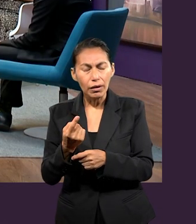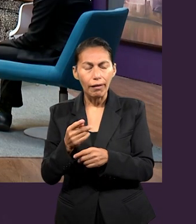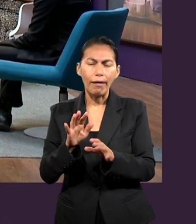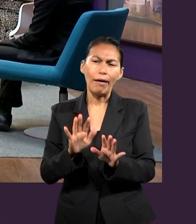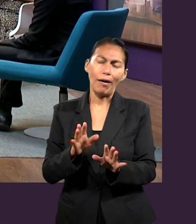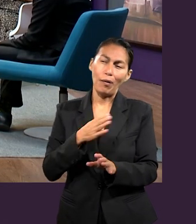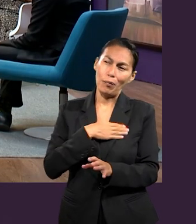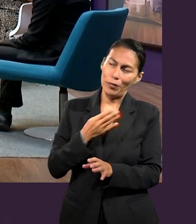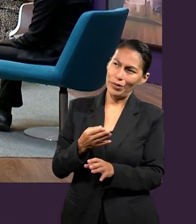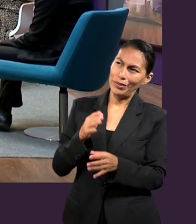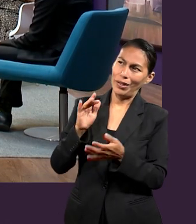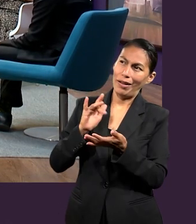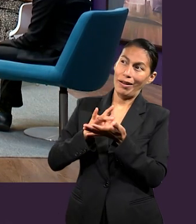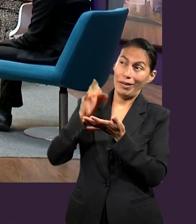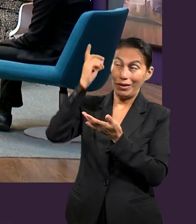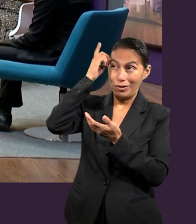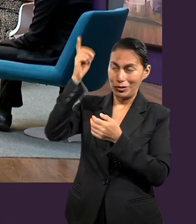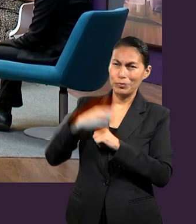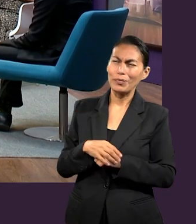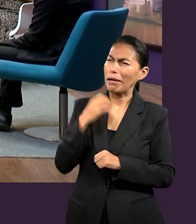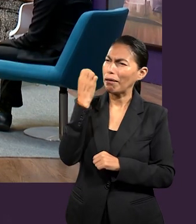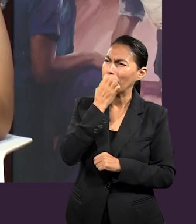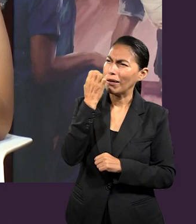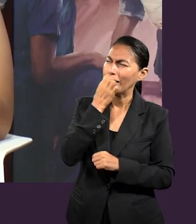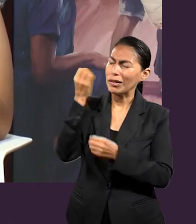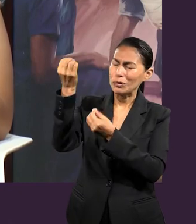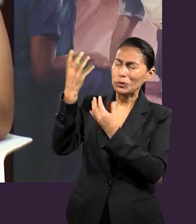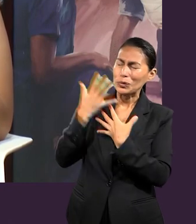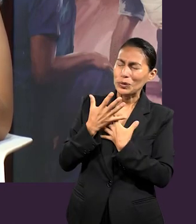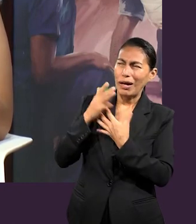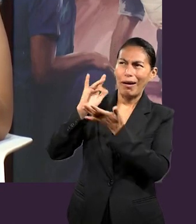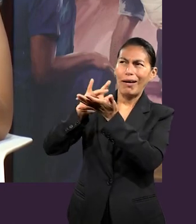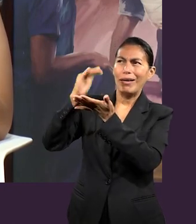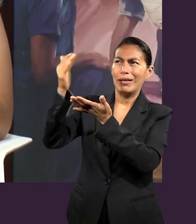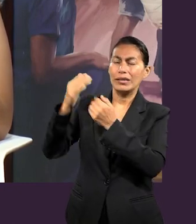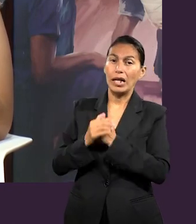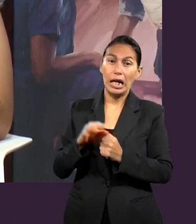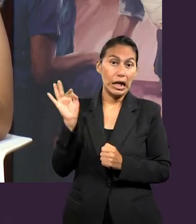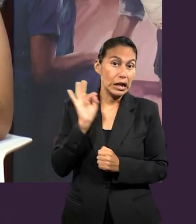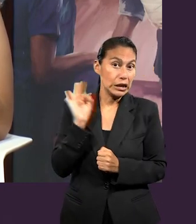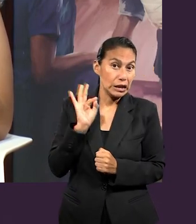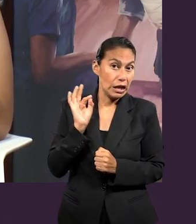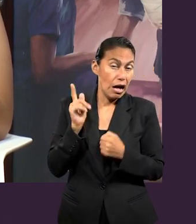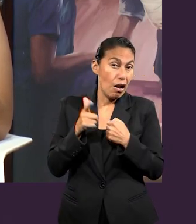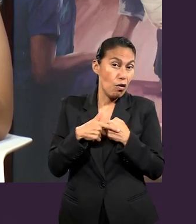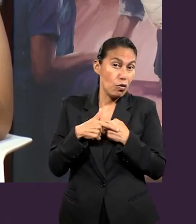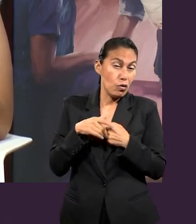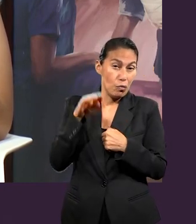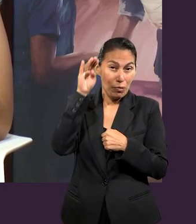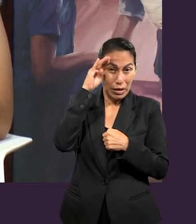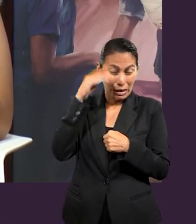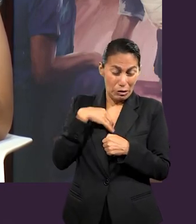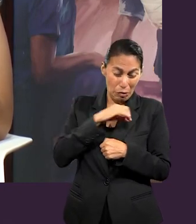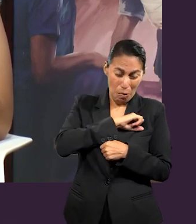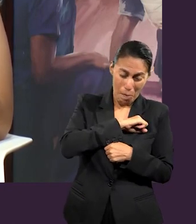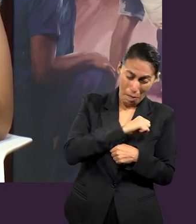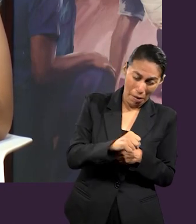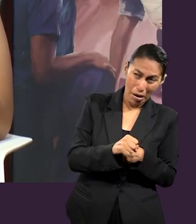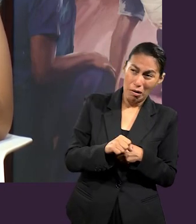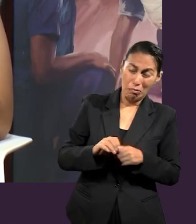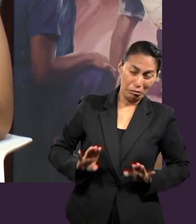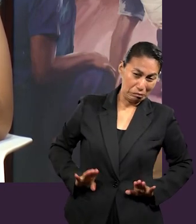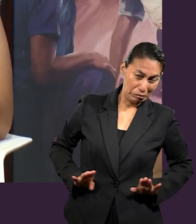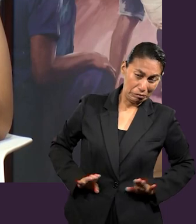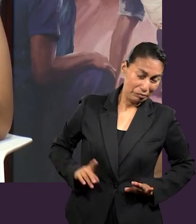¿verdad? Tal vez muchos de nosotros creemos que no somos aptos para recibirlo, pero somos muy aptos en Cristo Jesús